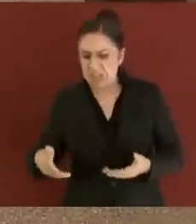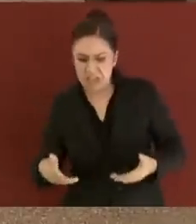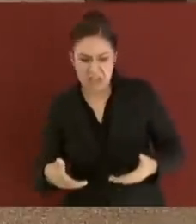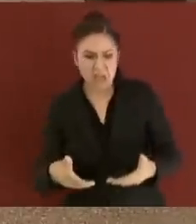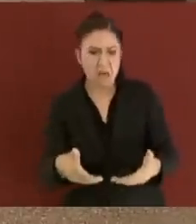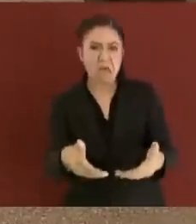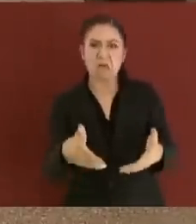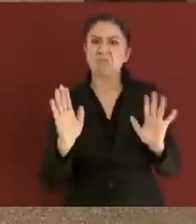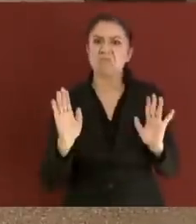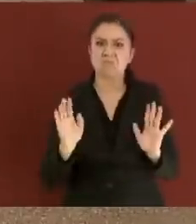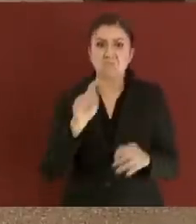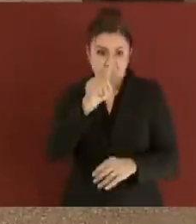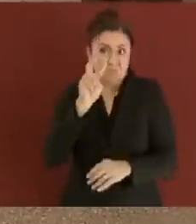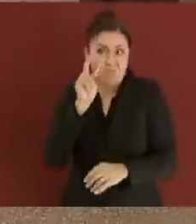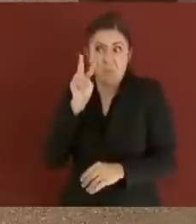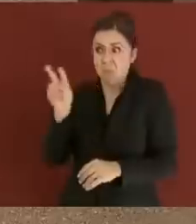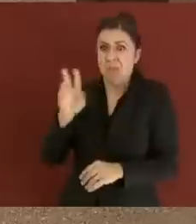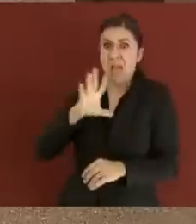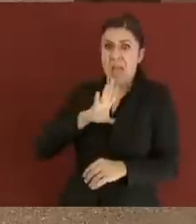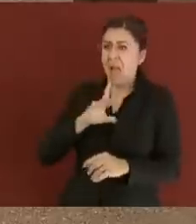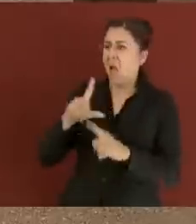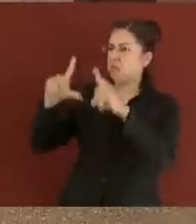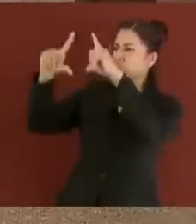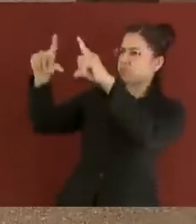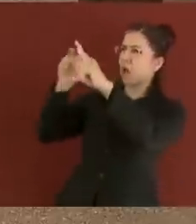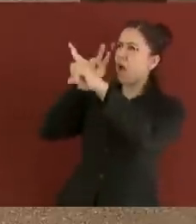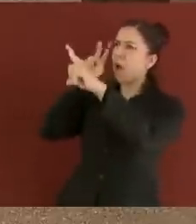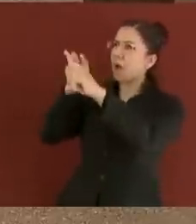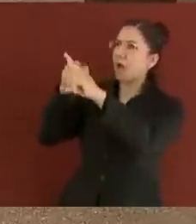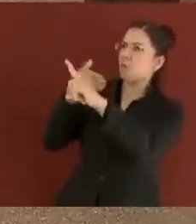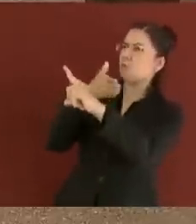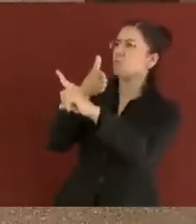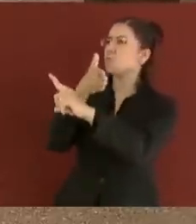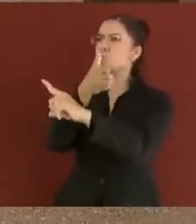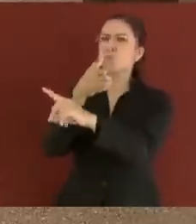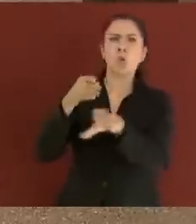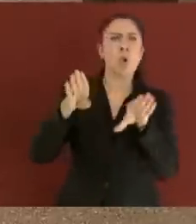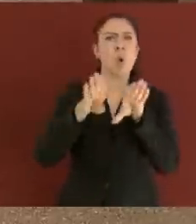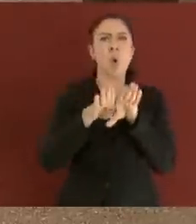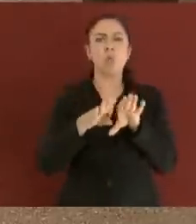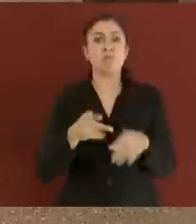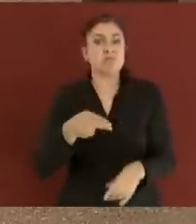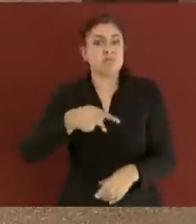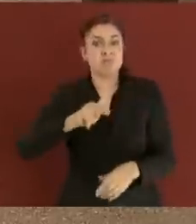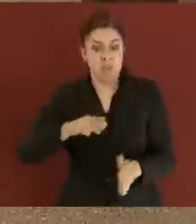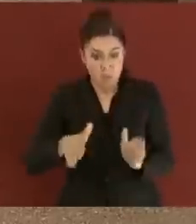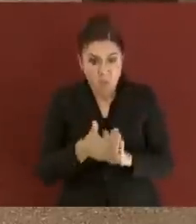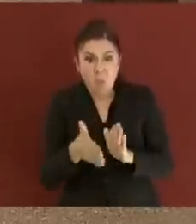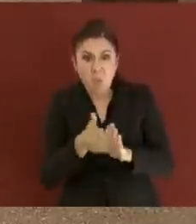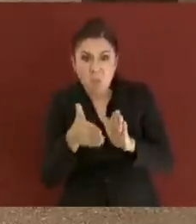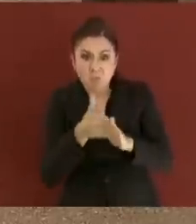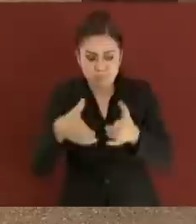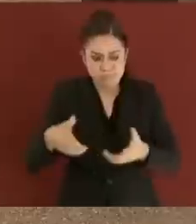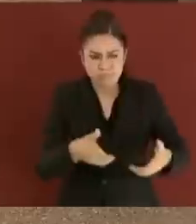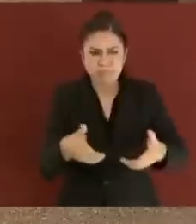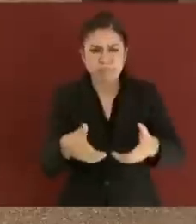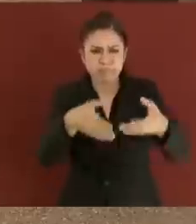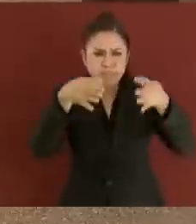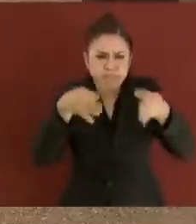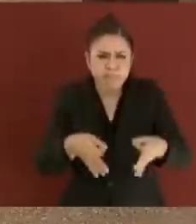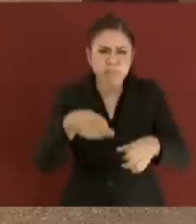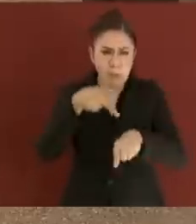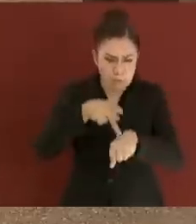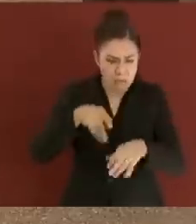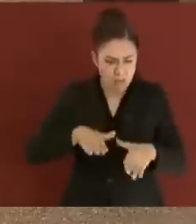señales a lo largo de esta terracería, pero nada de pavimento. Entonces, lo que ya se está trabajando, pues es una